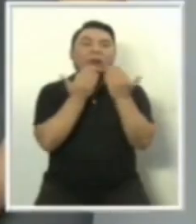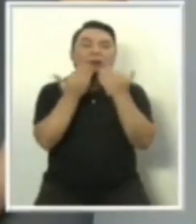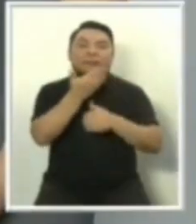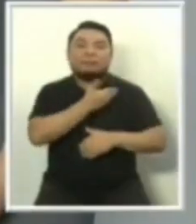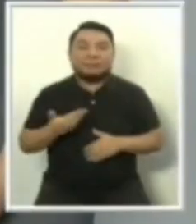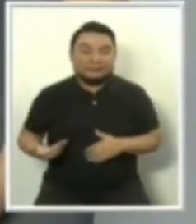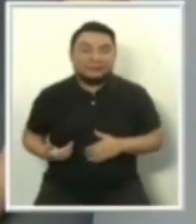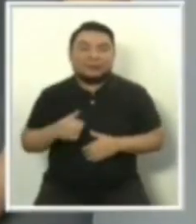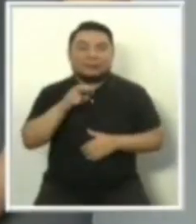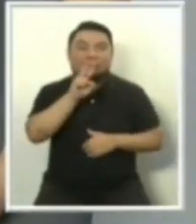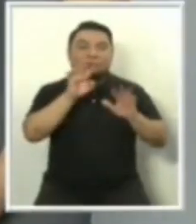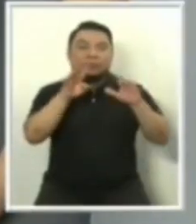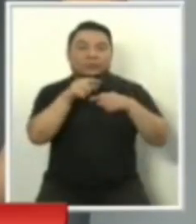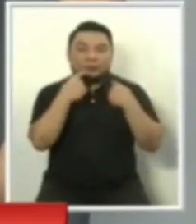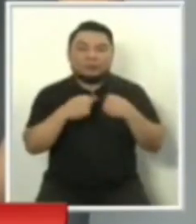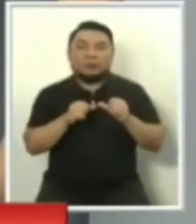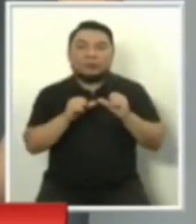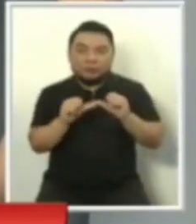Continuamos.